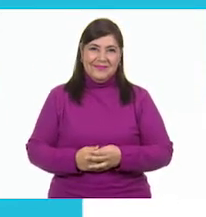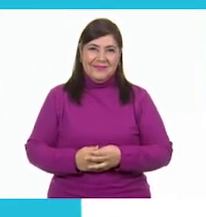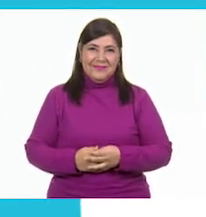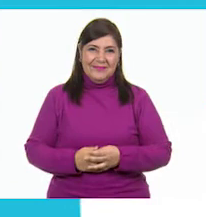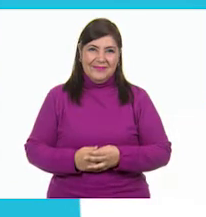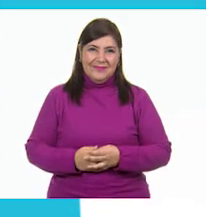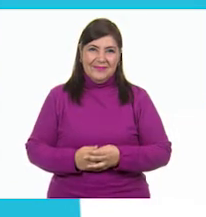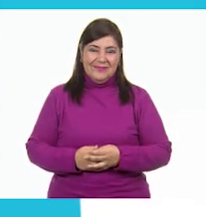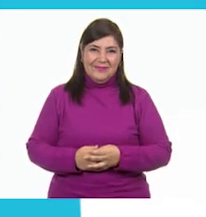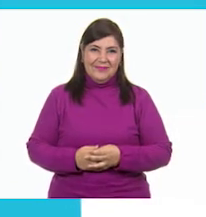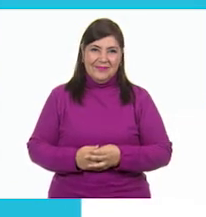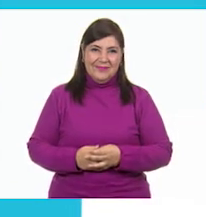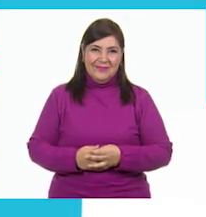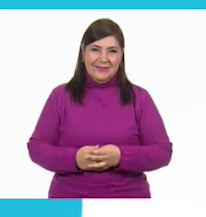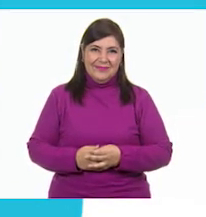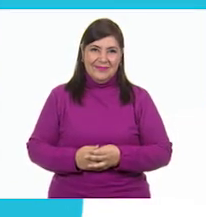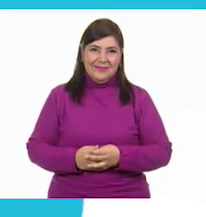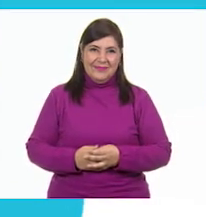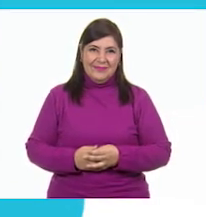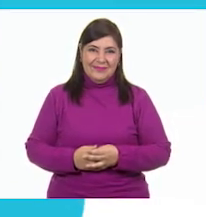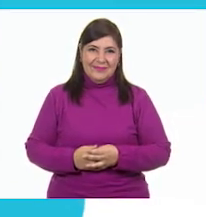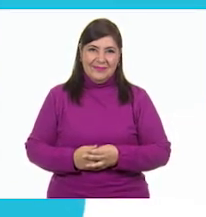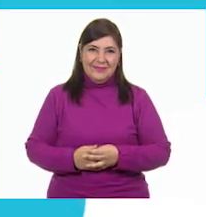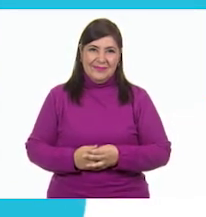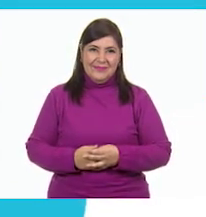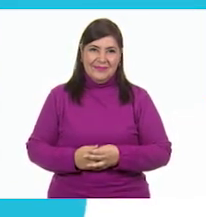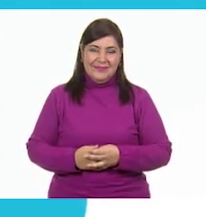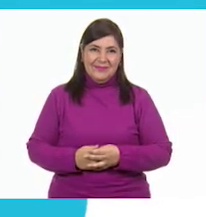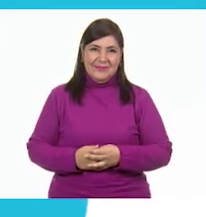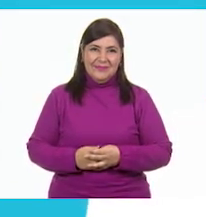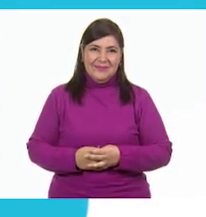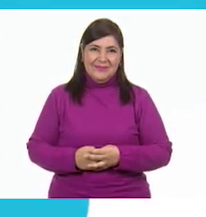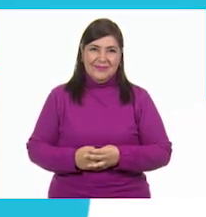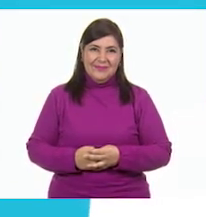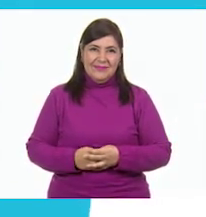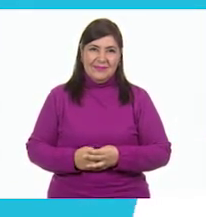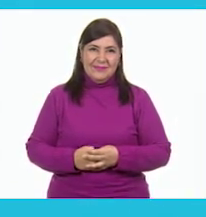5541-7204-13. ¡Son 100 líneas!